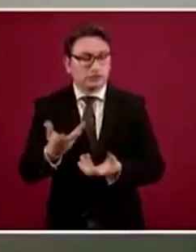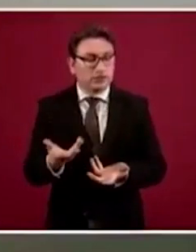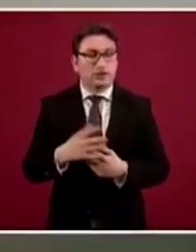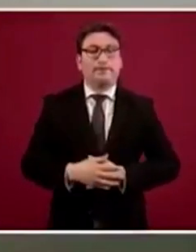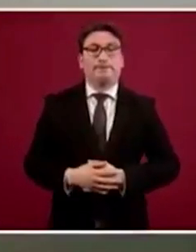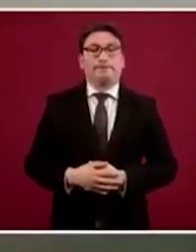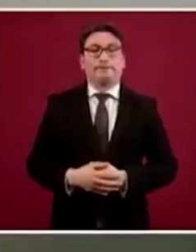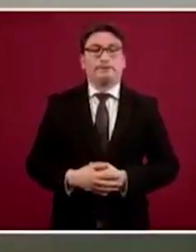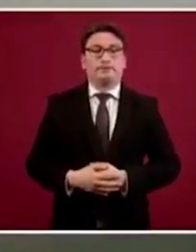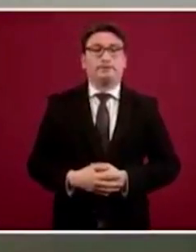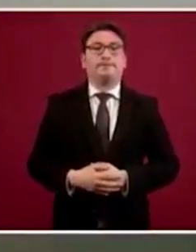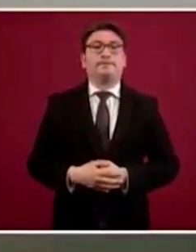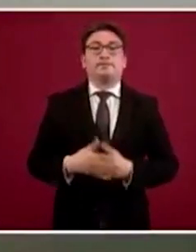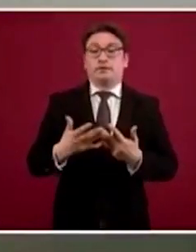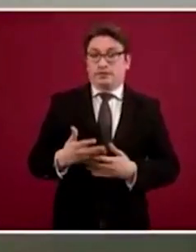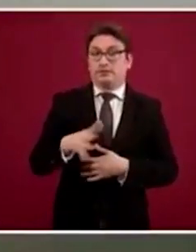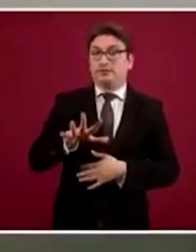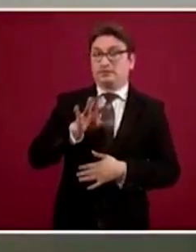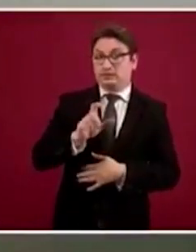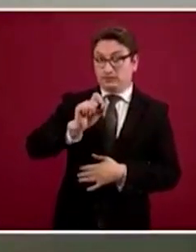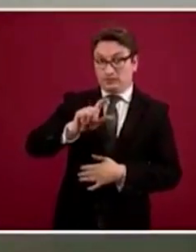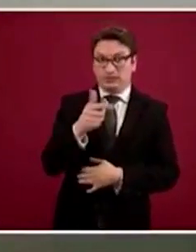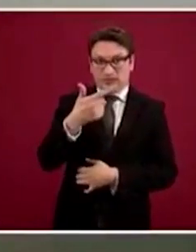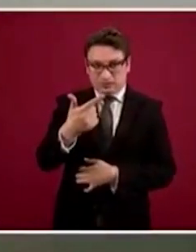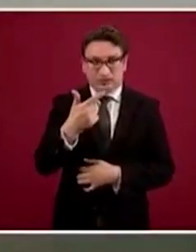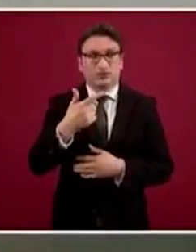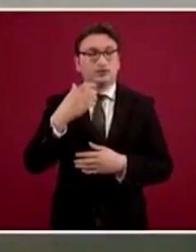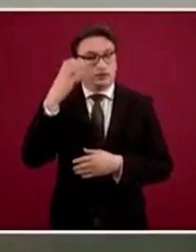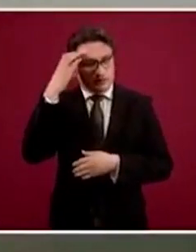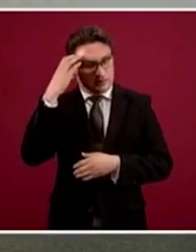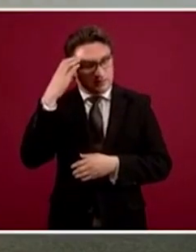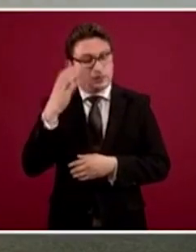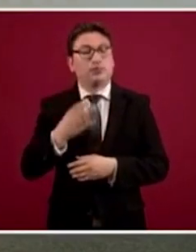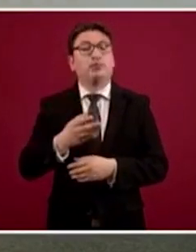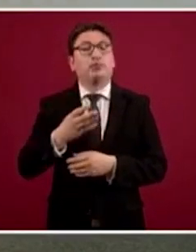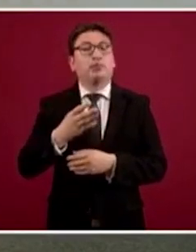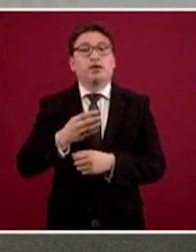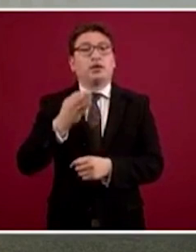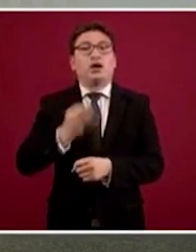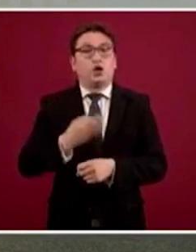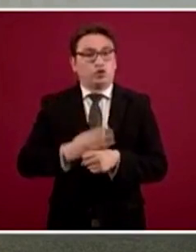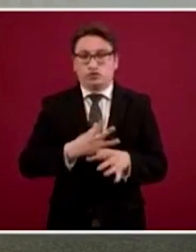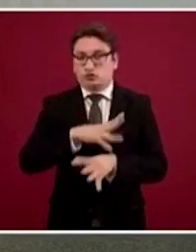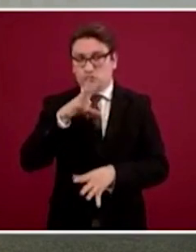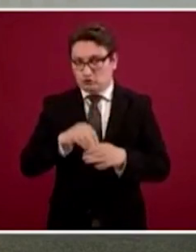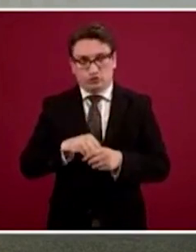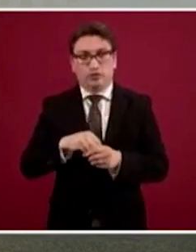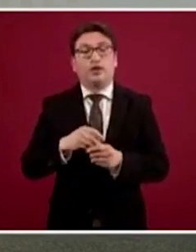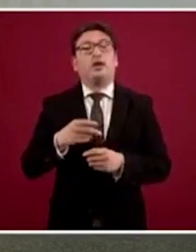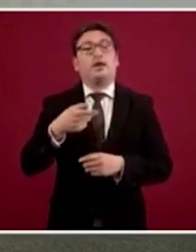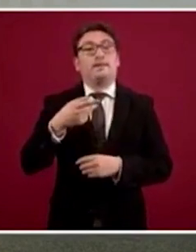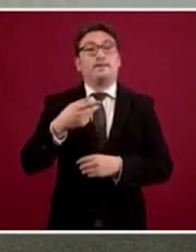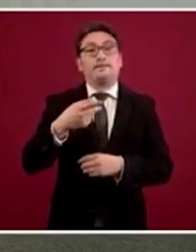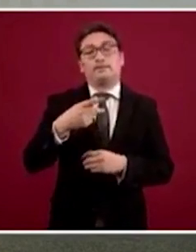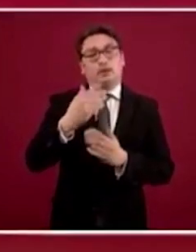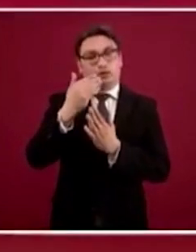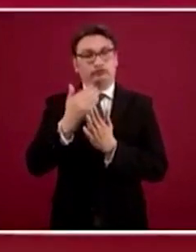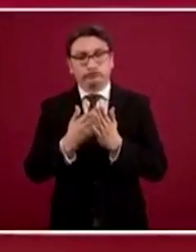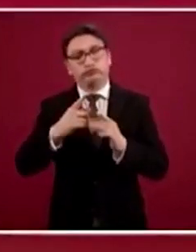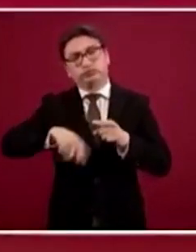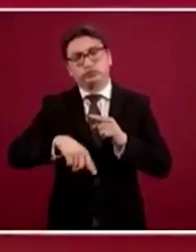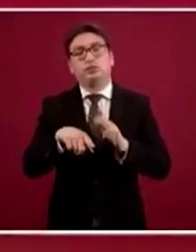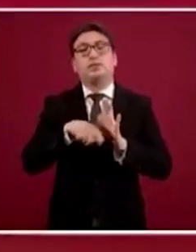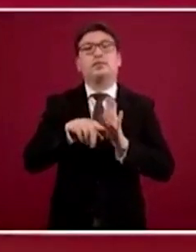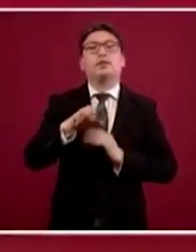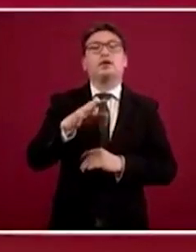La cifra, las 527 camas hay en este momento disponibles totales, menos, o sea, restando a